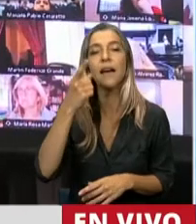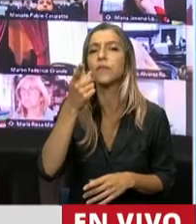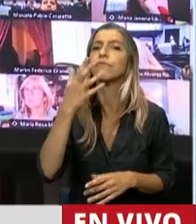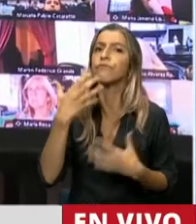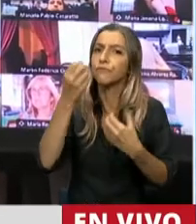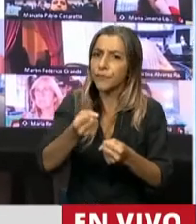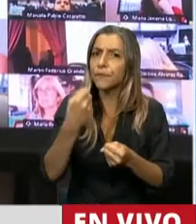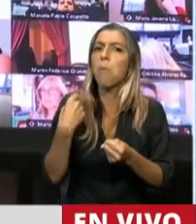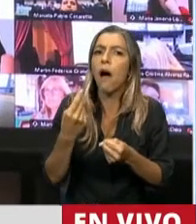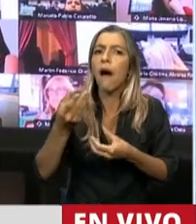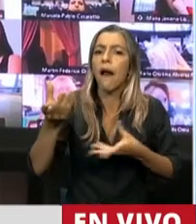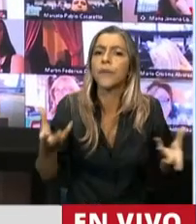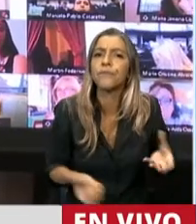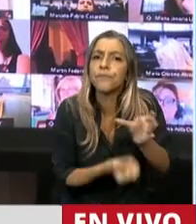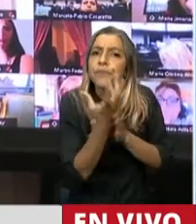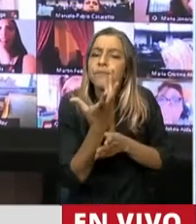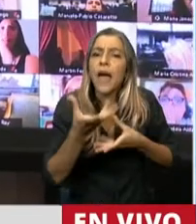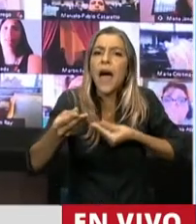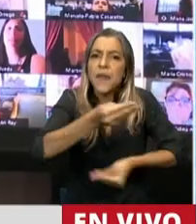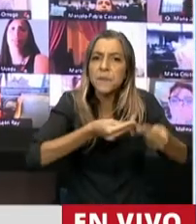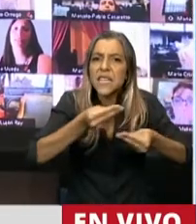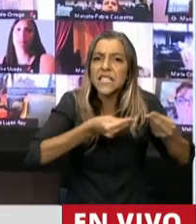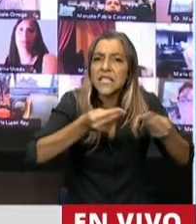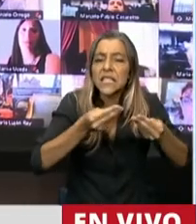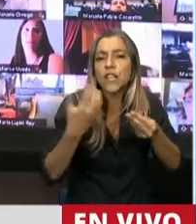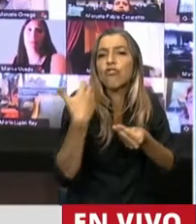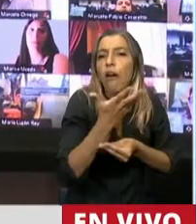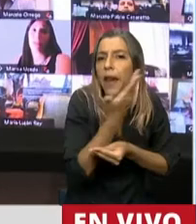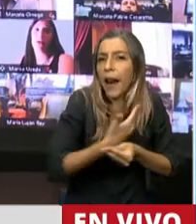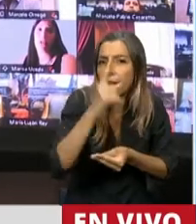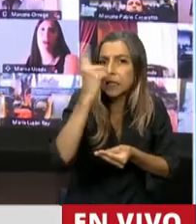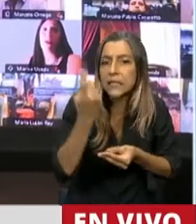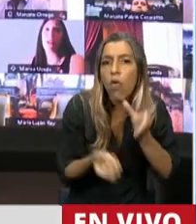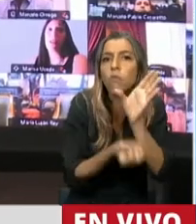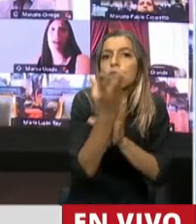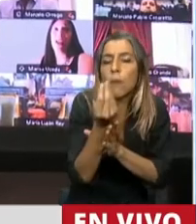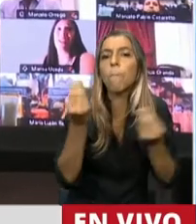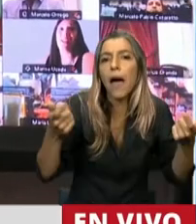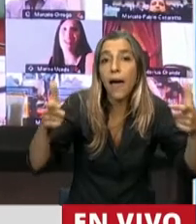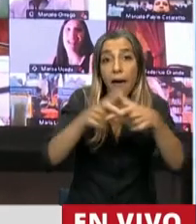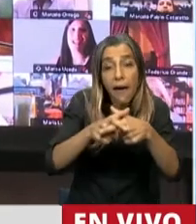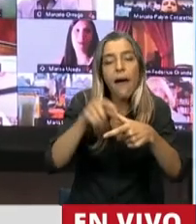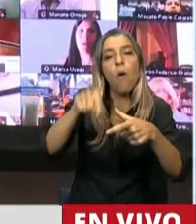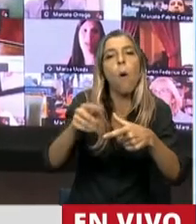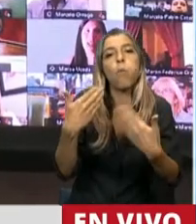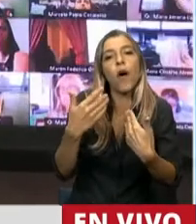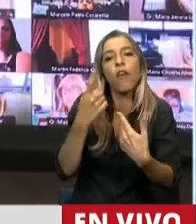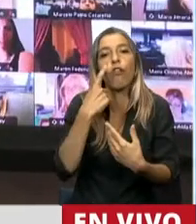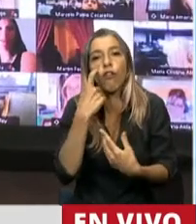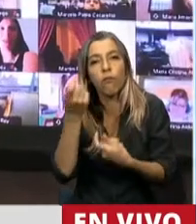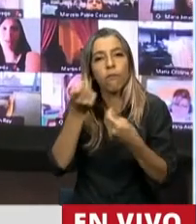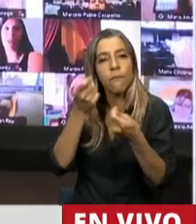la creación de una administración federal del Estado sobre la hidrovía, y dijo que ese consejo cumplirá el rol regulador